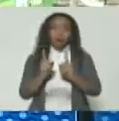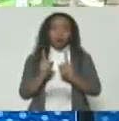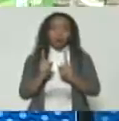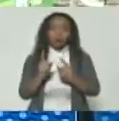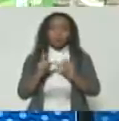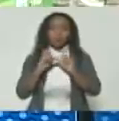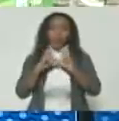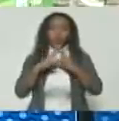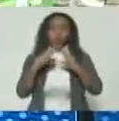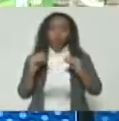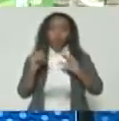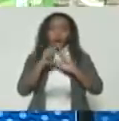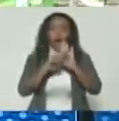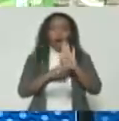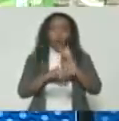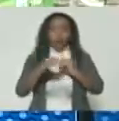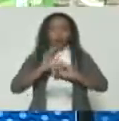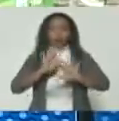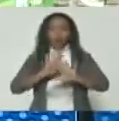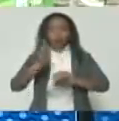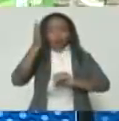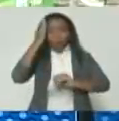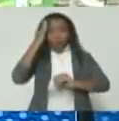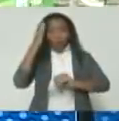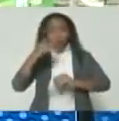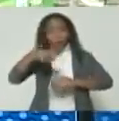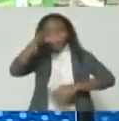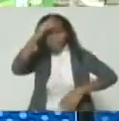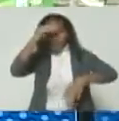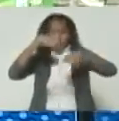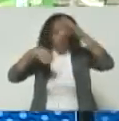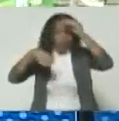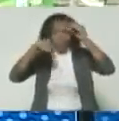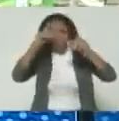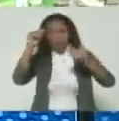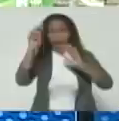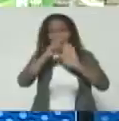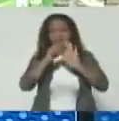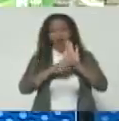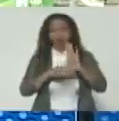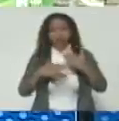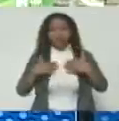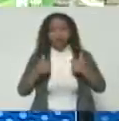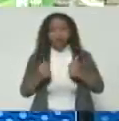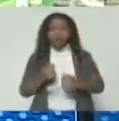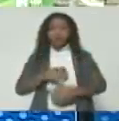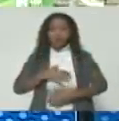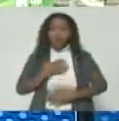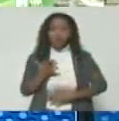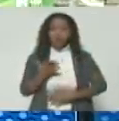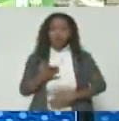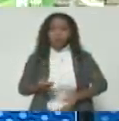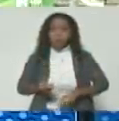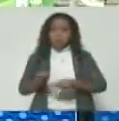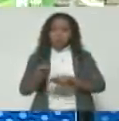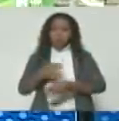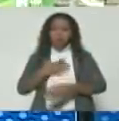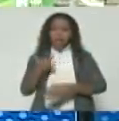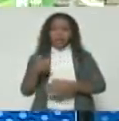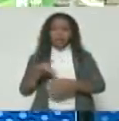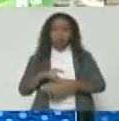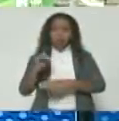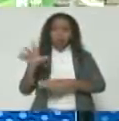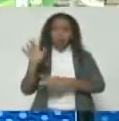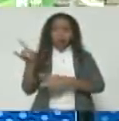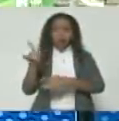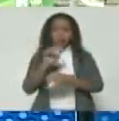mantenemos, como ya sabemos, hemos aprendido las medidas de seguridad, pudiéramos dar ese paso. Le dejo eso ahí,